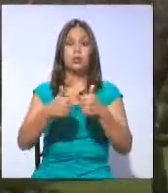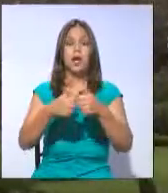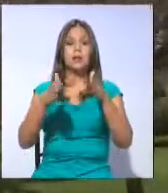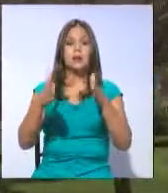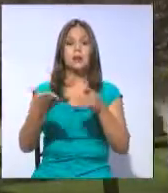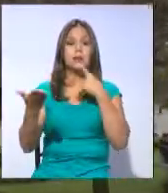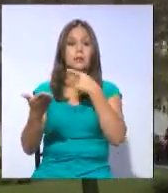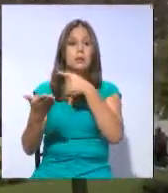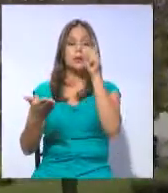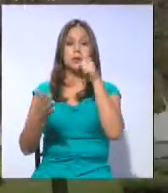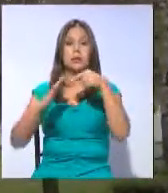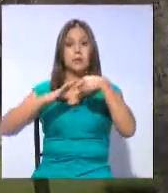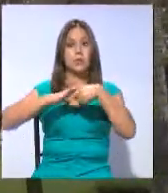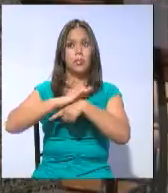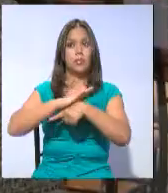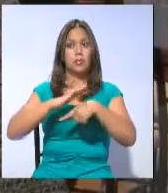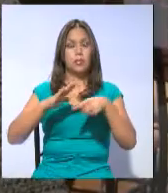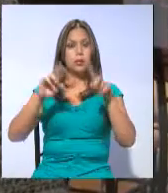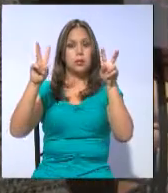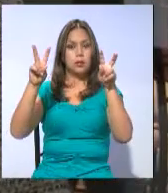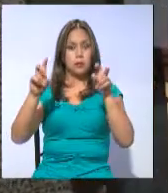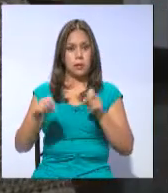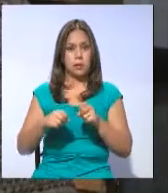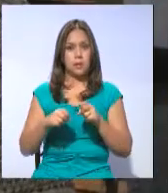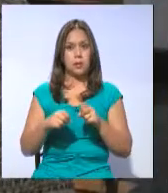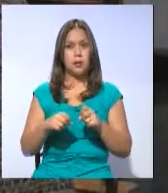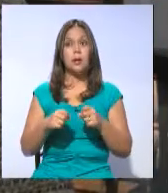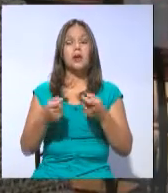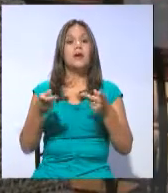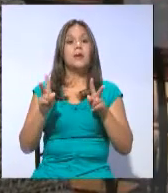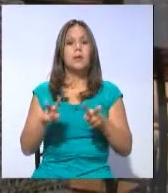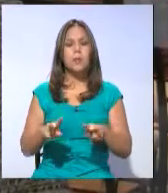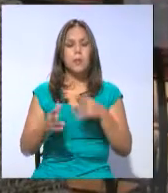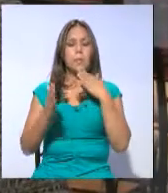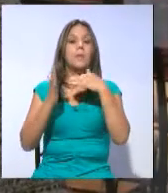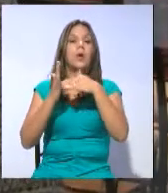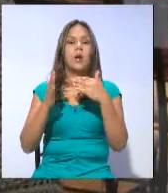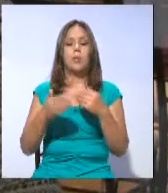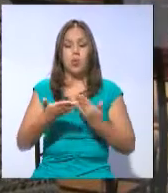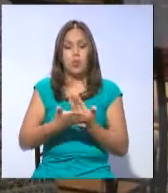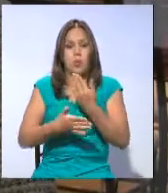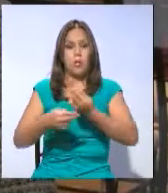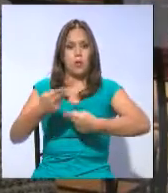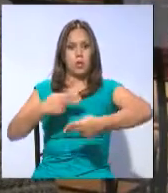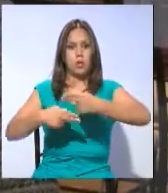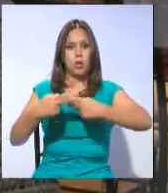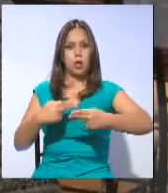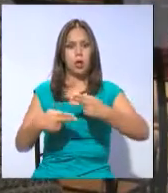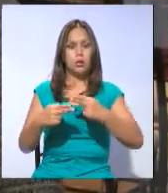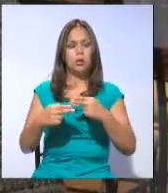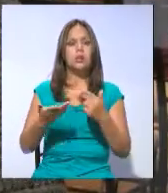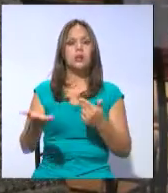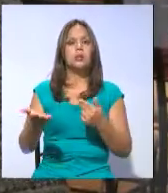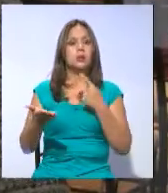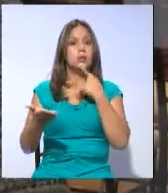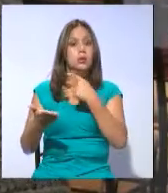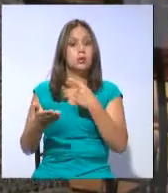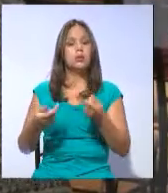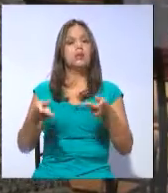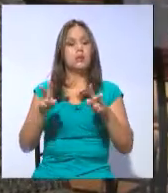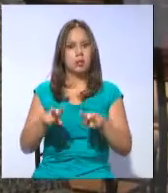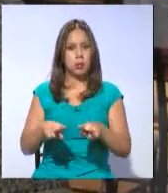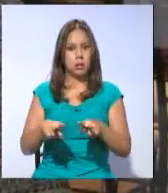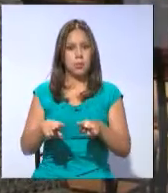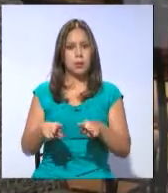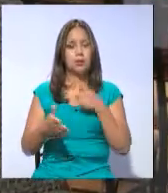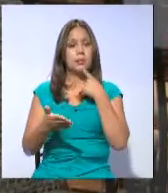profundizar en ciertos temas. A los emprendedores no se les cobre el impuesto en el inicio de sus actividades y que también